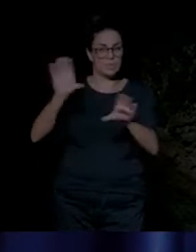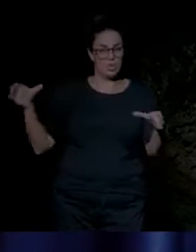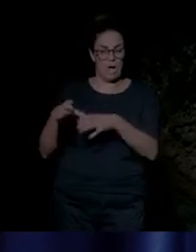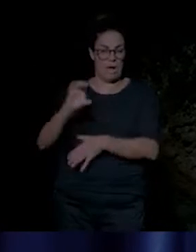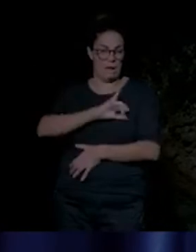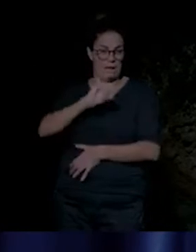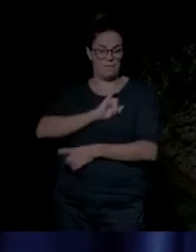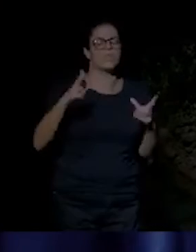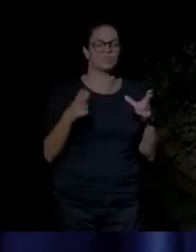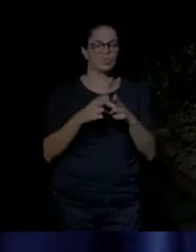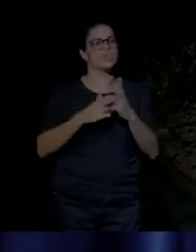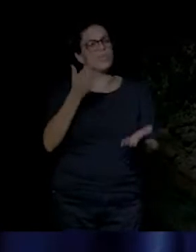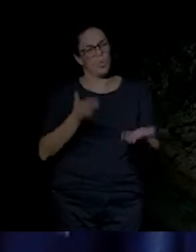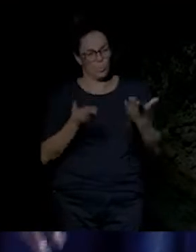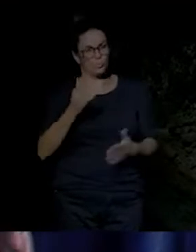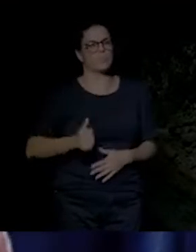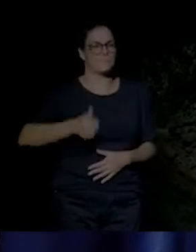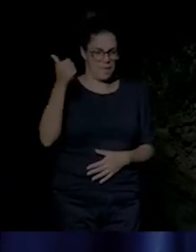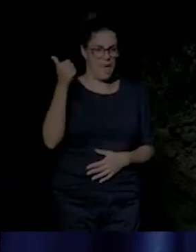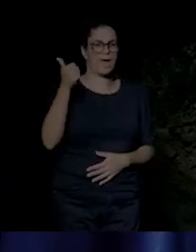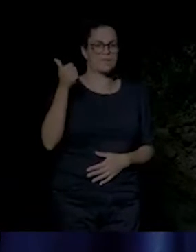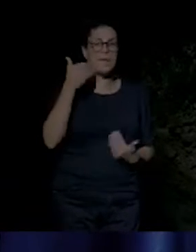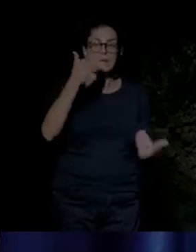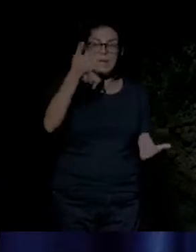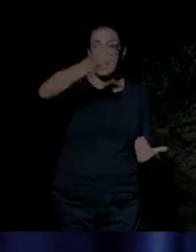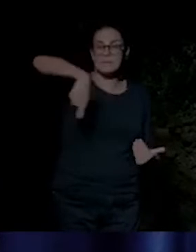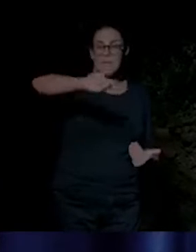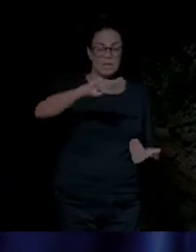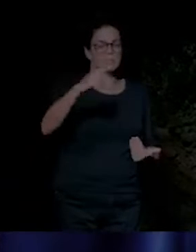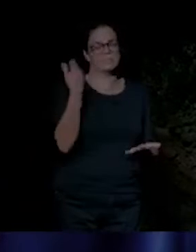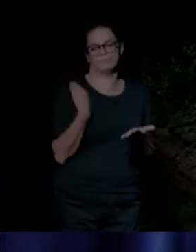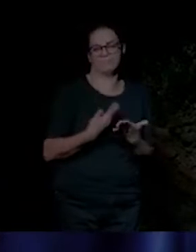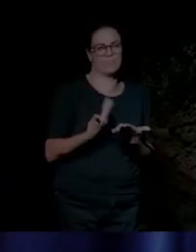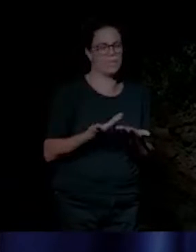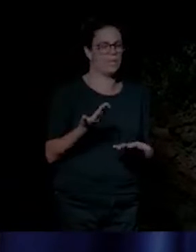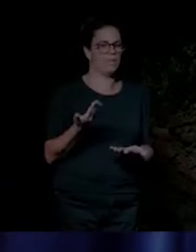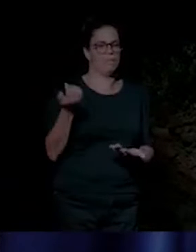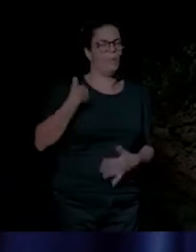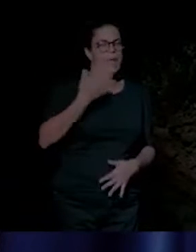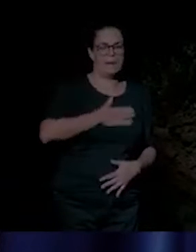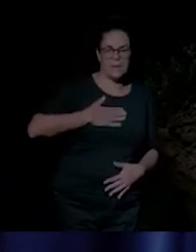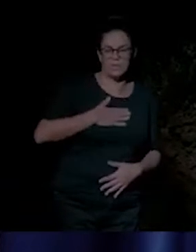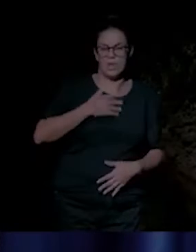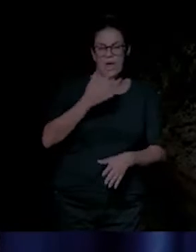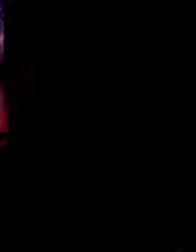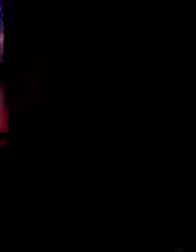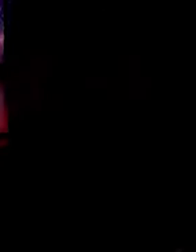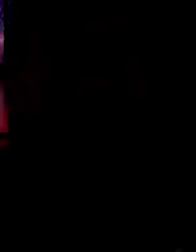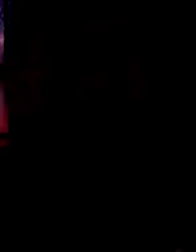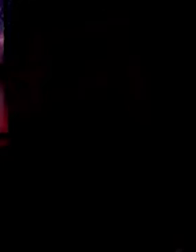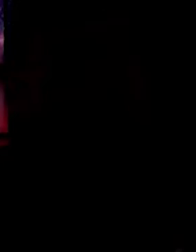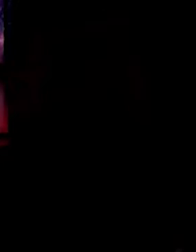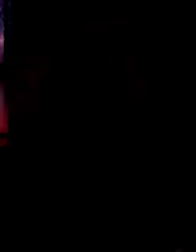reconocerles los que han demostrado que la generosidad, la empatía y el compromiso es posible.